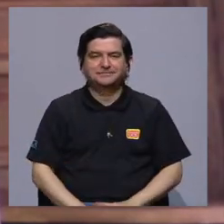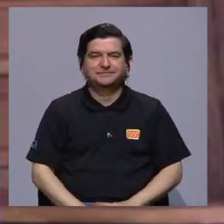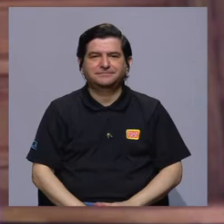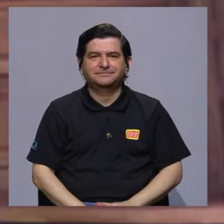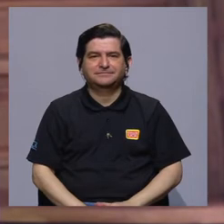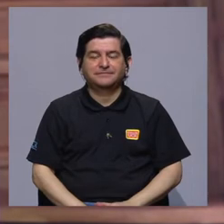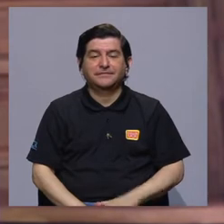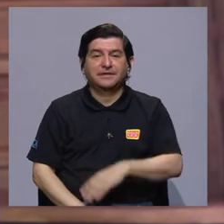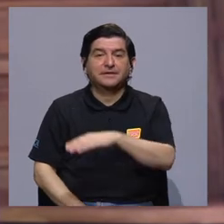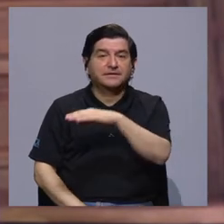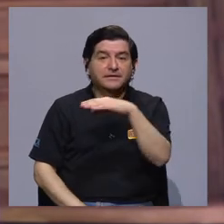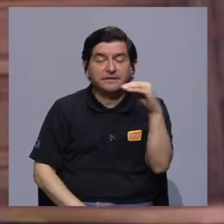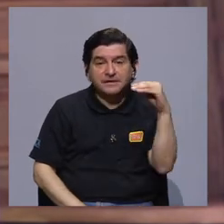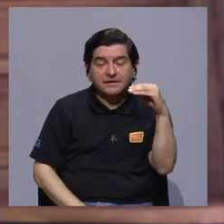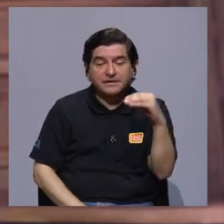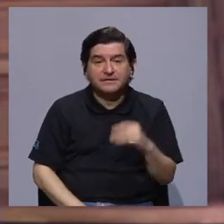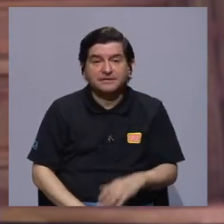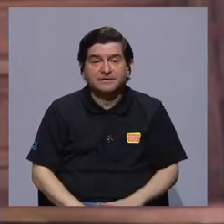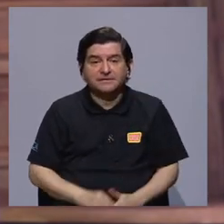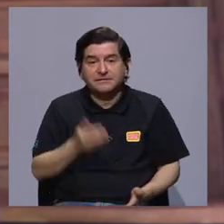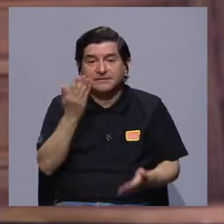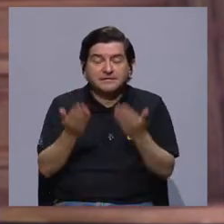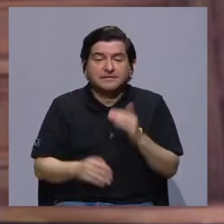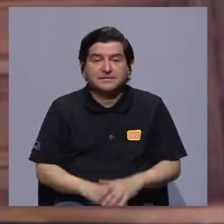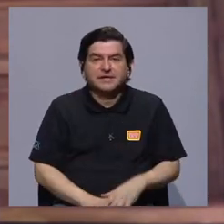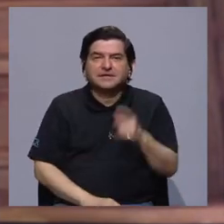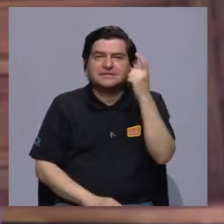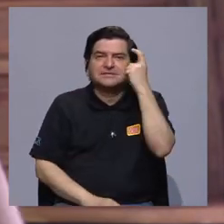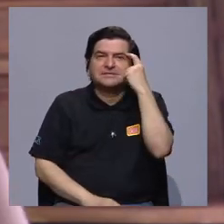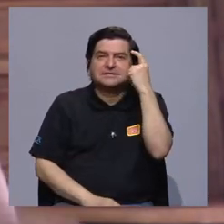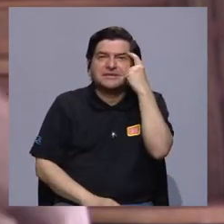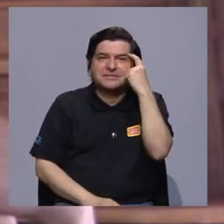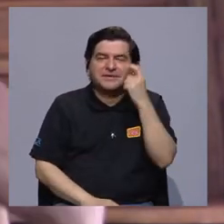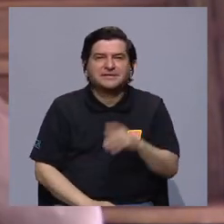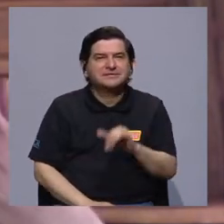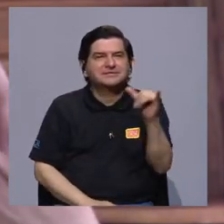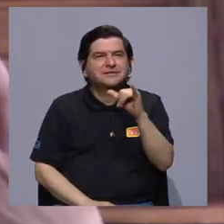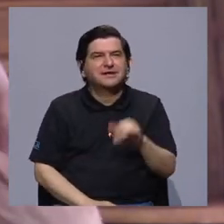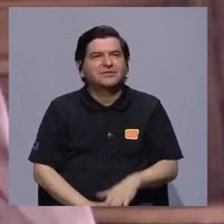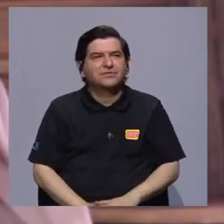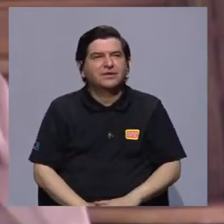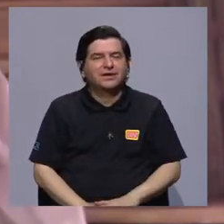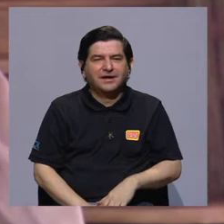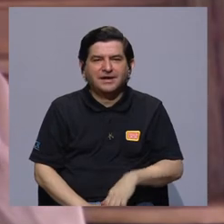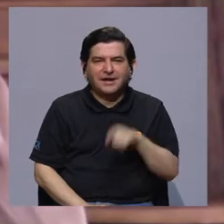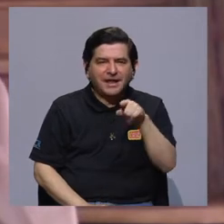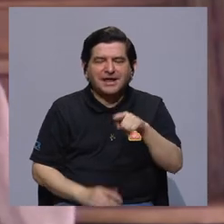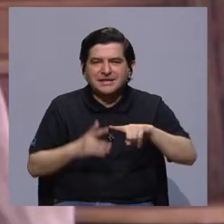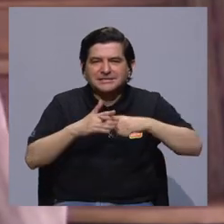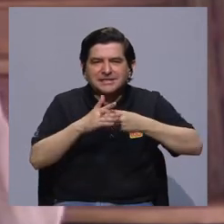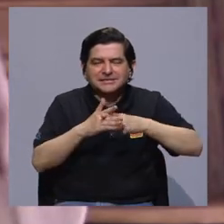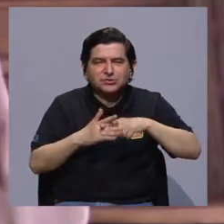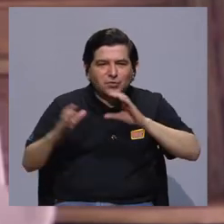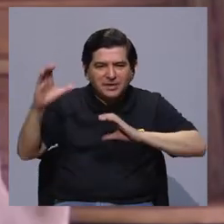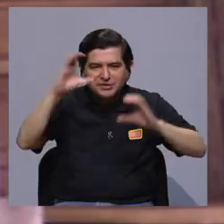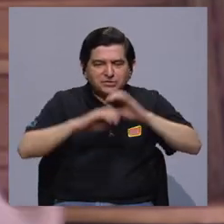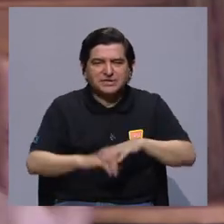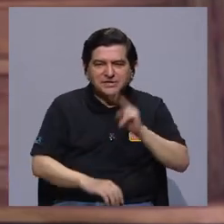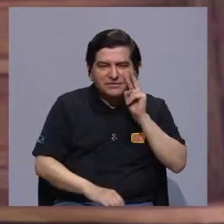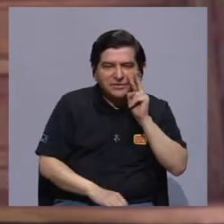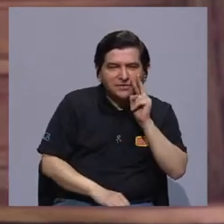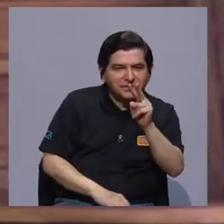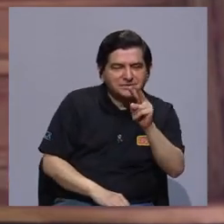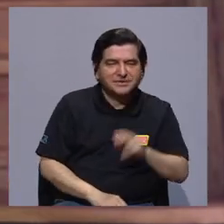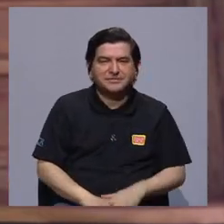Y más bien la vista, se piensa en esa época también como ese instrumento científico, ¿no?